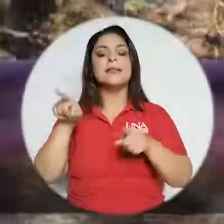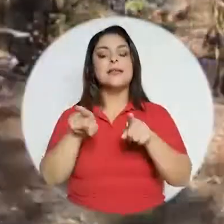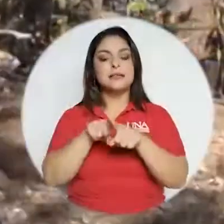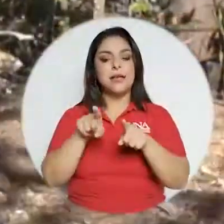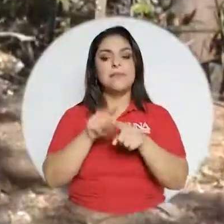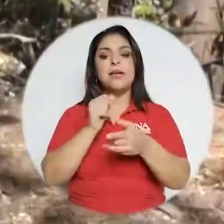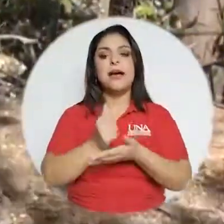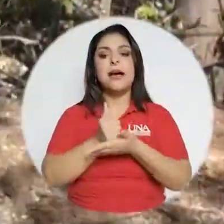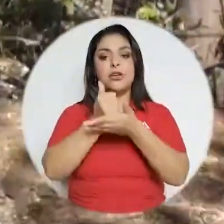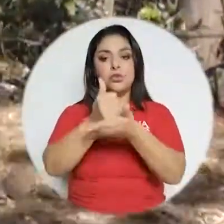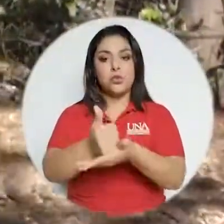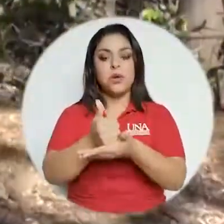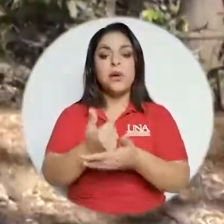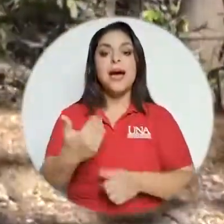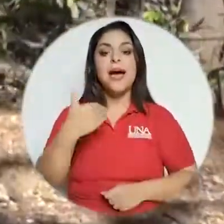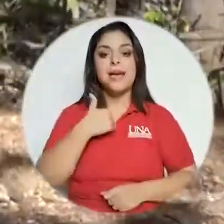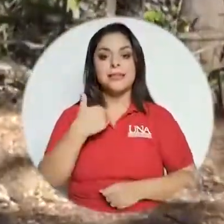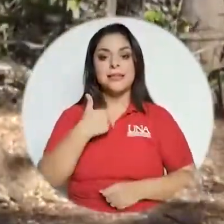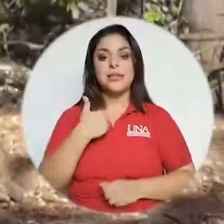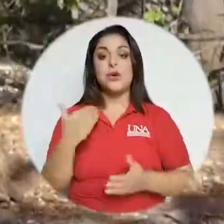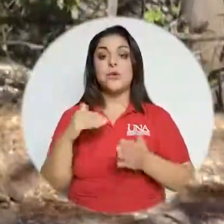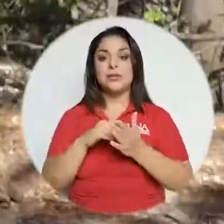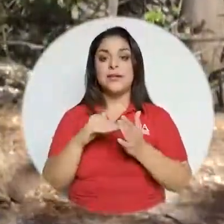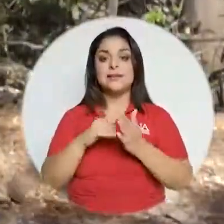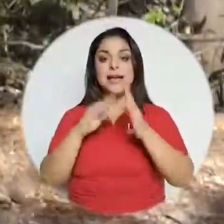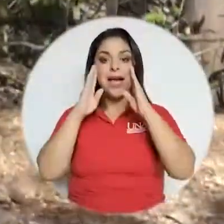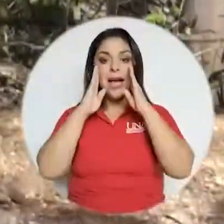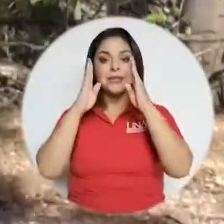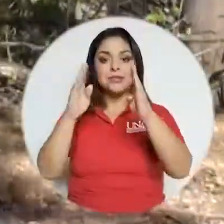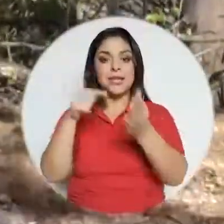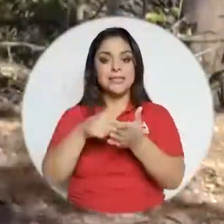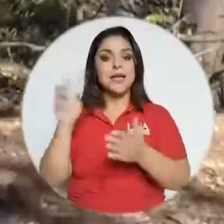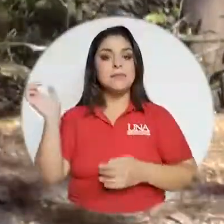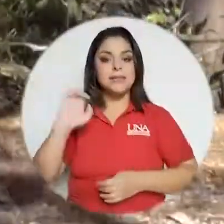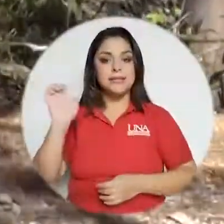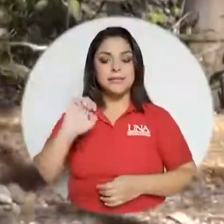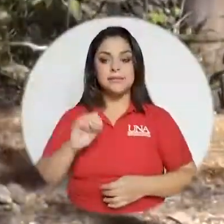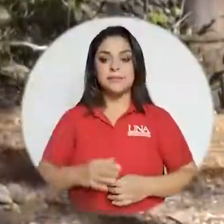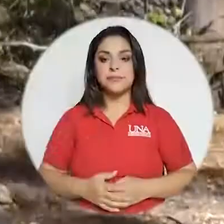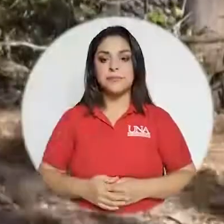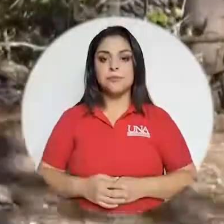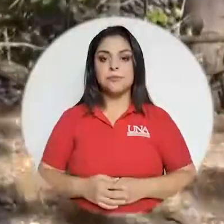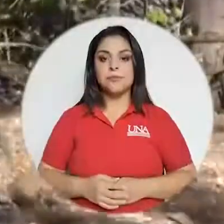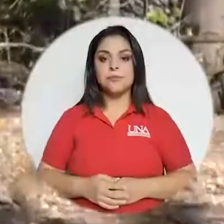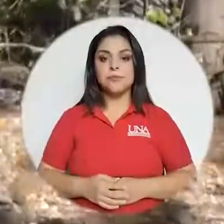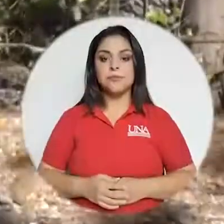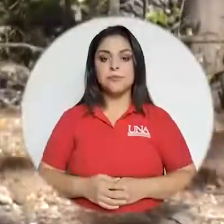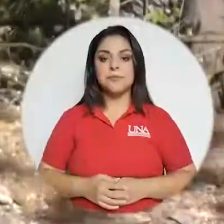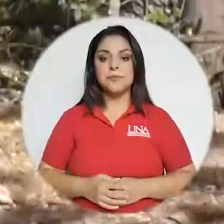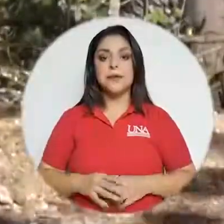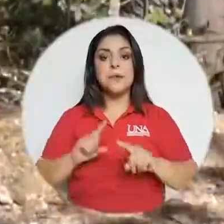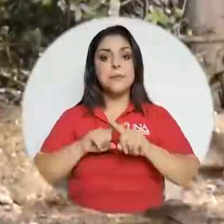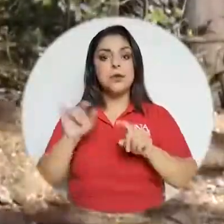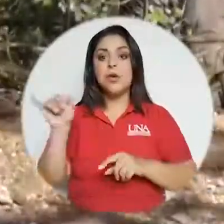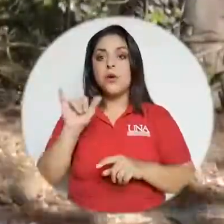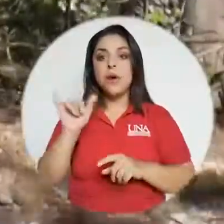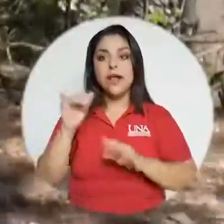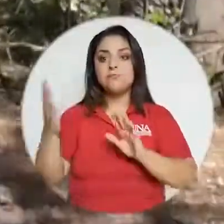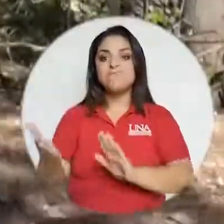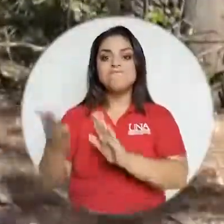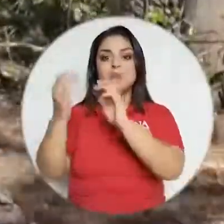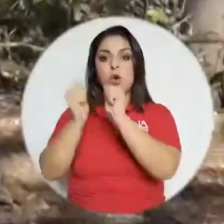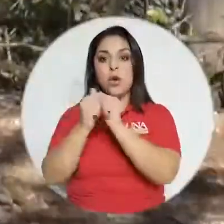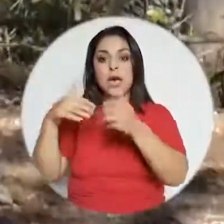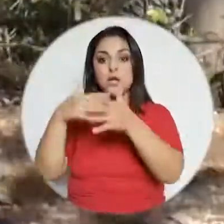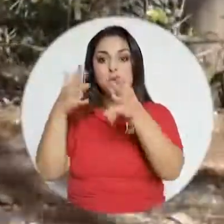de las universidades que también nos ayudaron a generar de nuevo esa tensión de emergencia. Pero igual nos